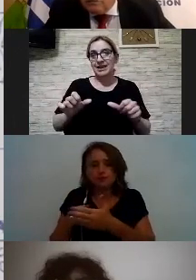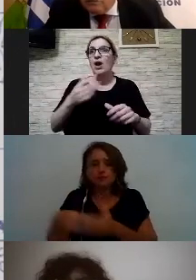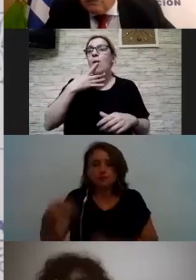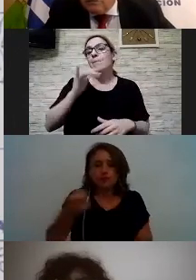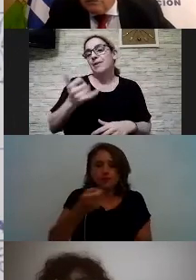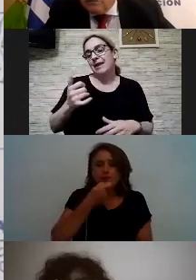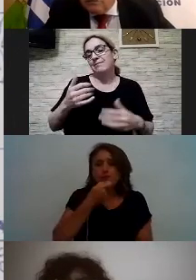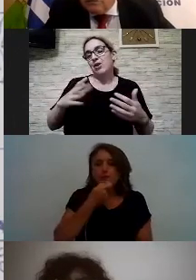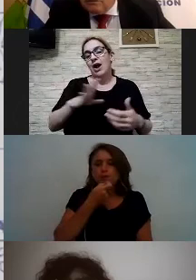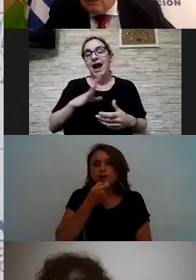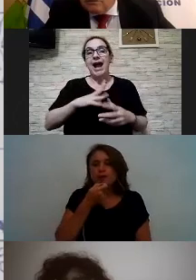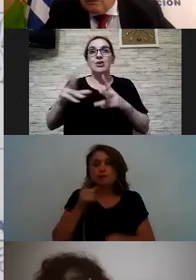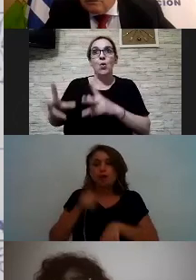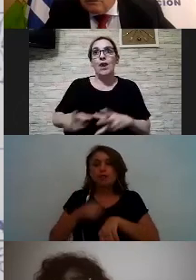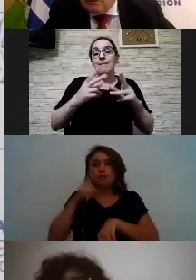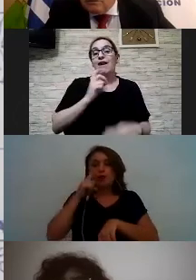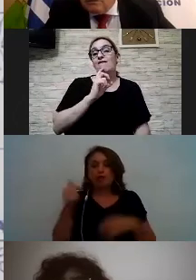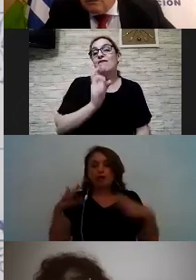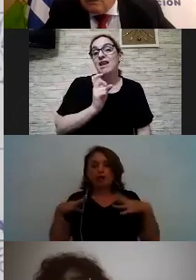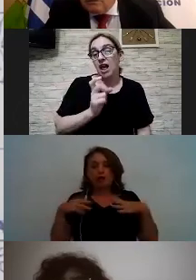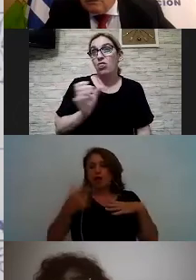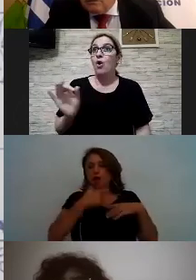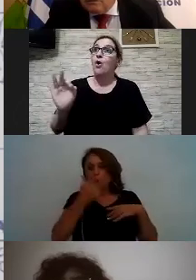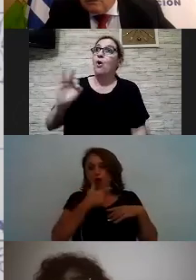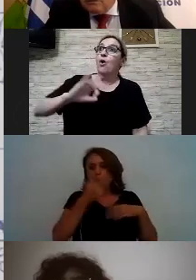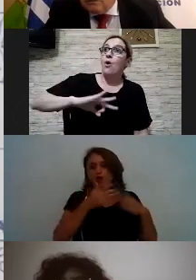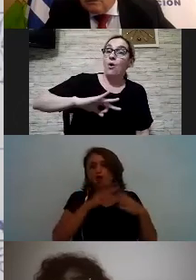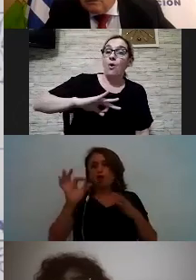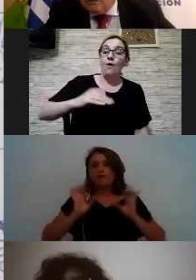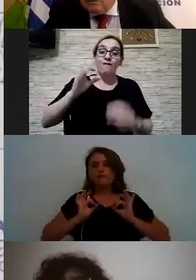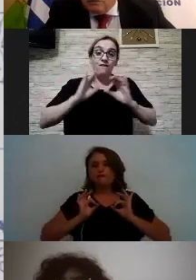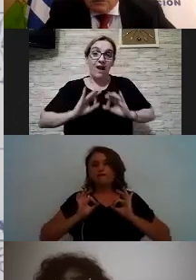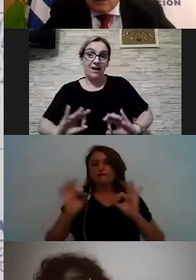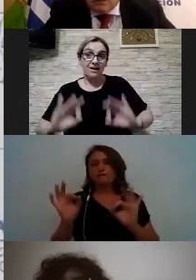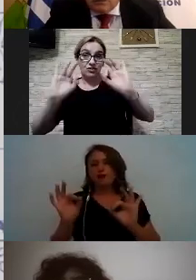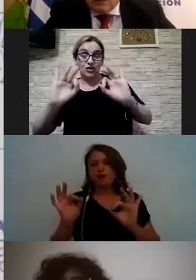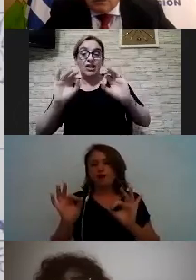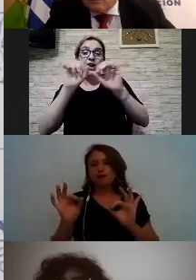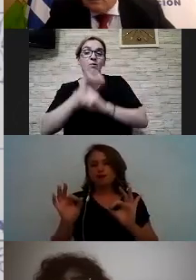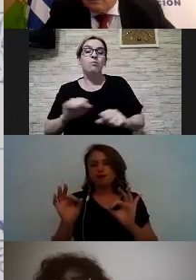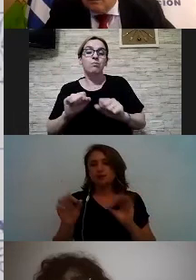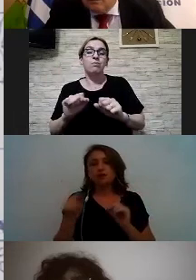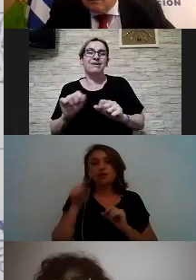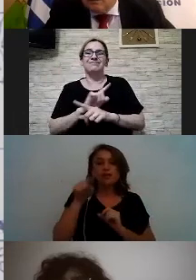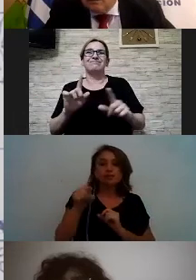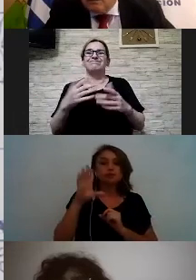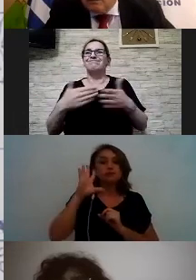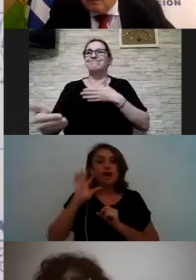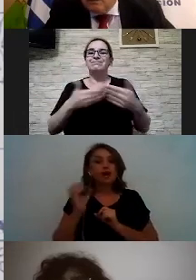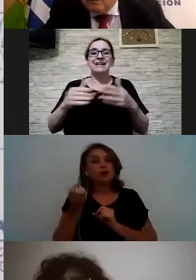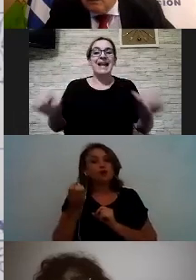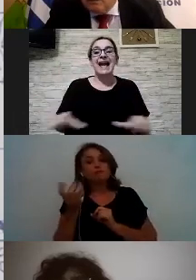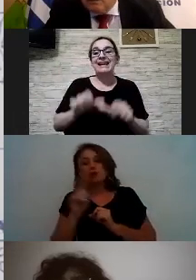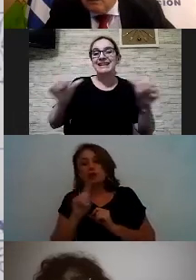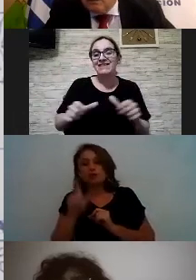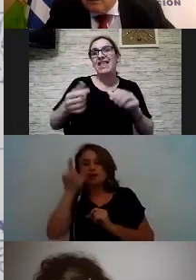una época de feriados o cuando es vacaciones puede no ser bueno hacer determinada actividad porque hay menos